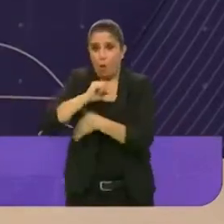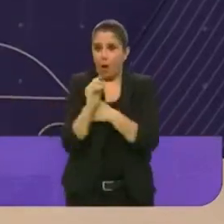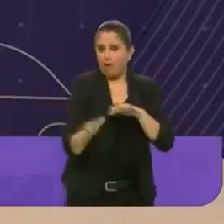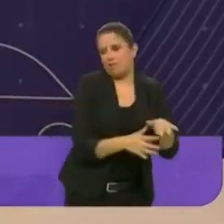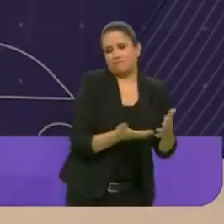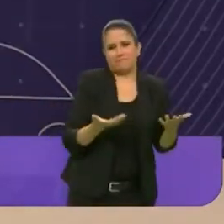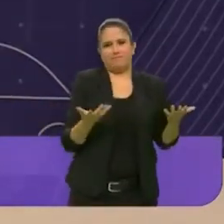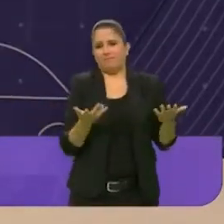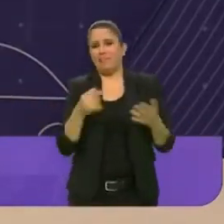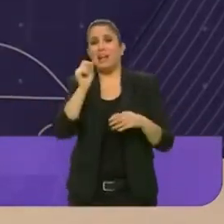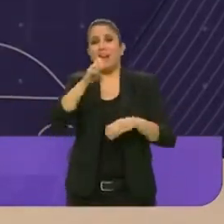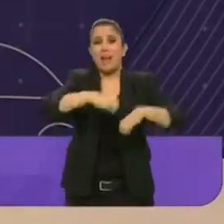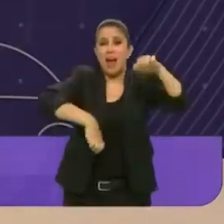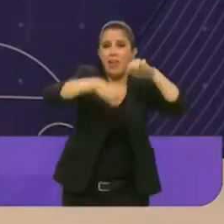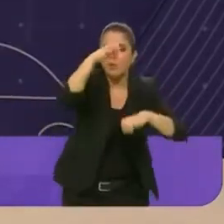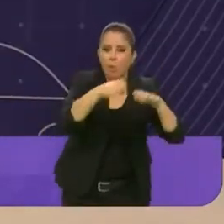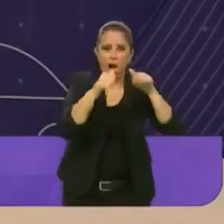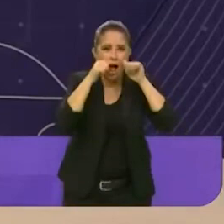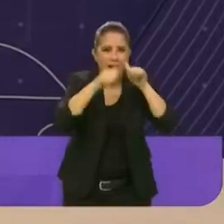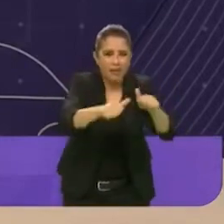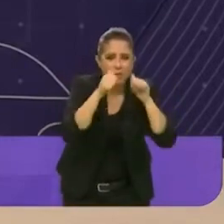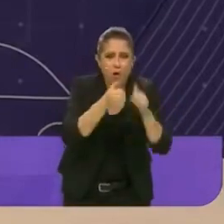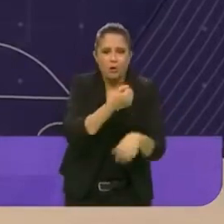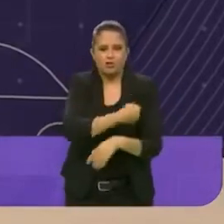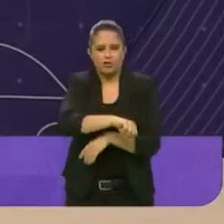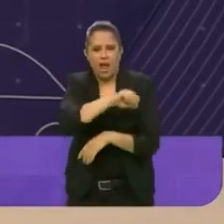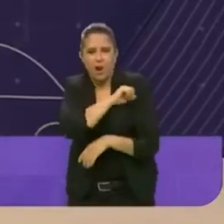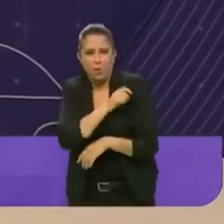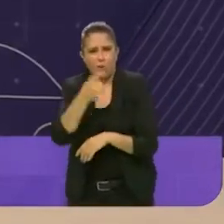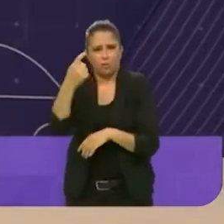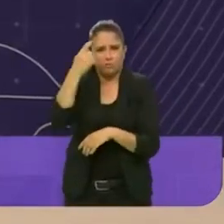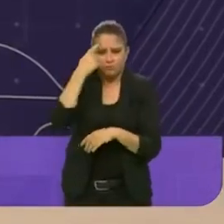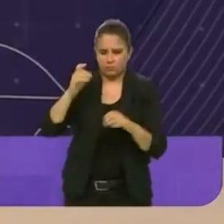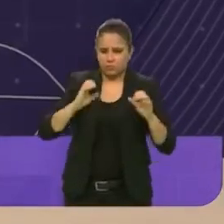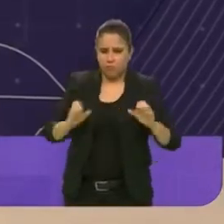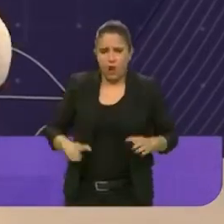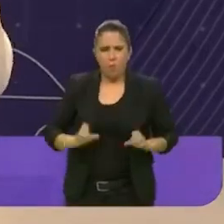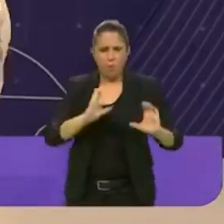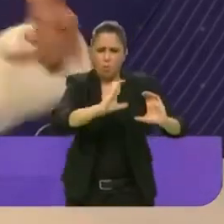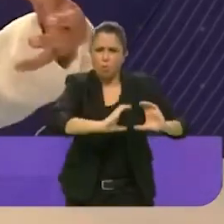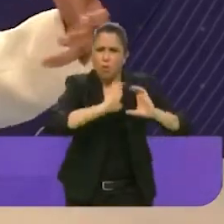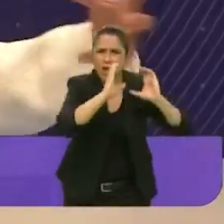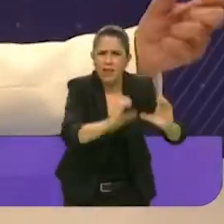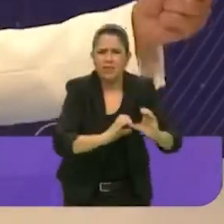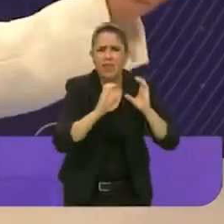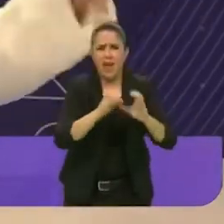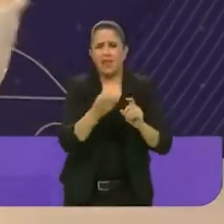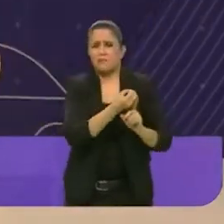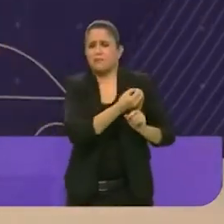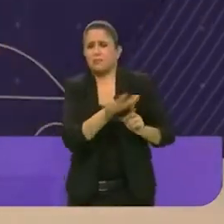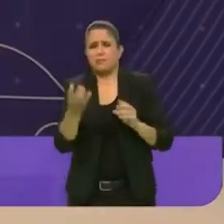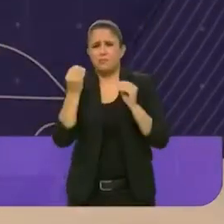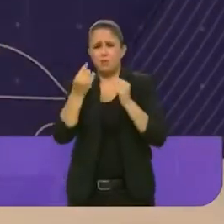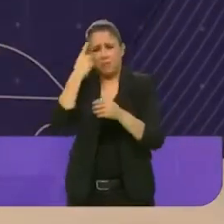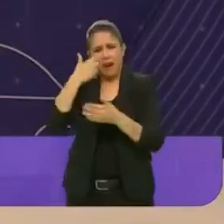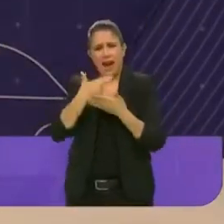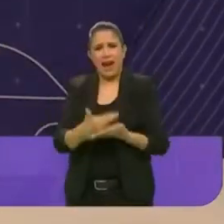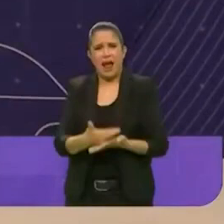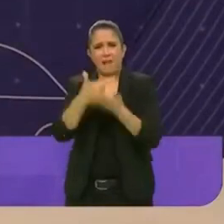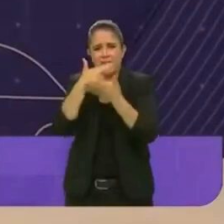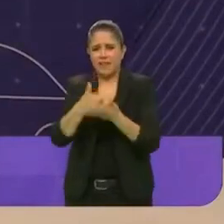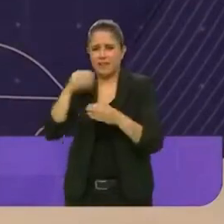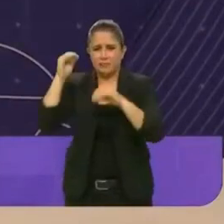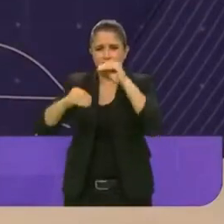para que haya desarrollo, salud mental, físico. Vamos a crear cientos de centros de rehabilitación